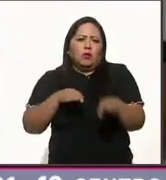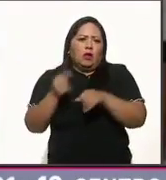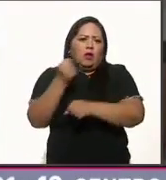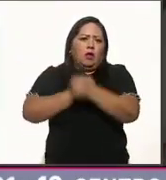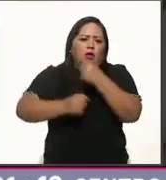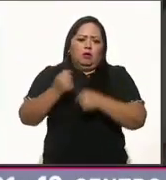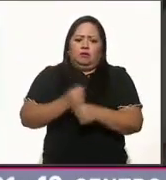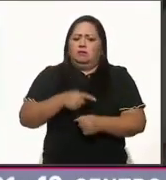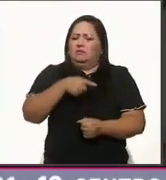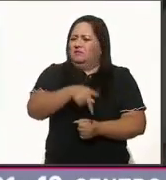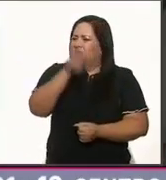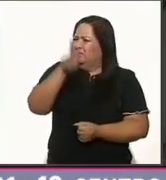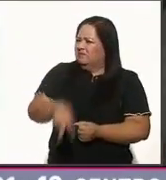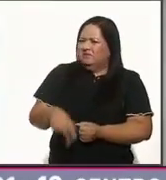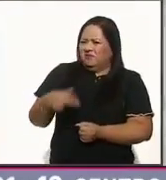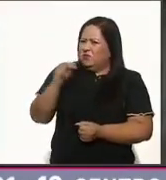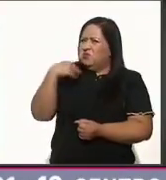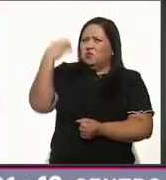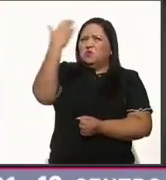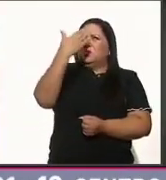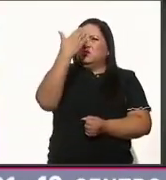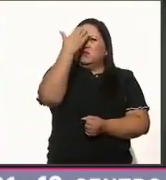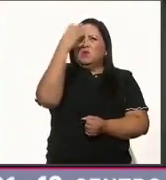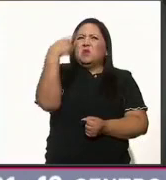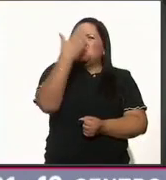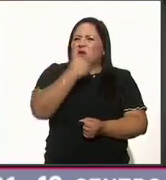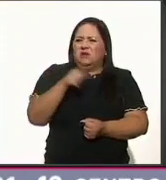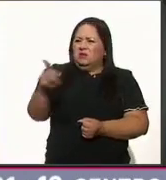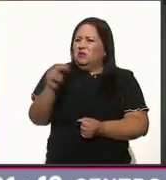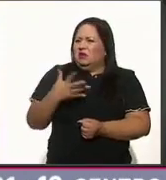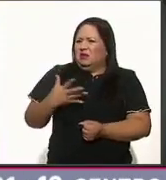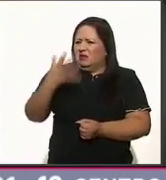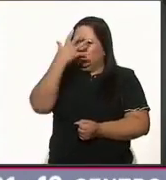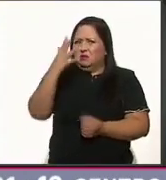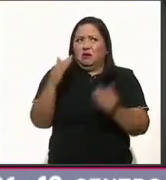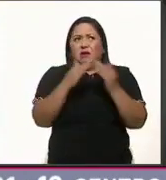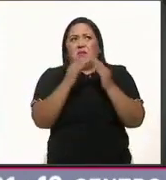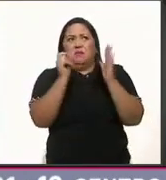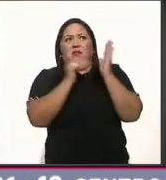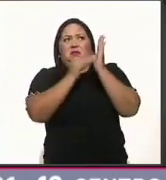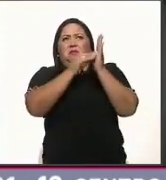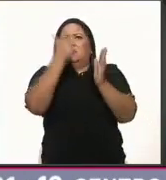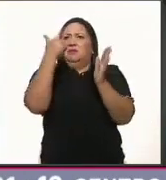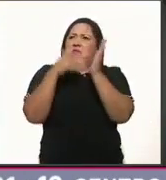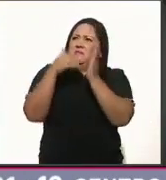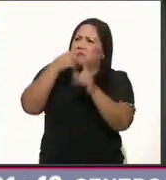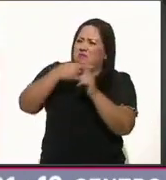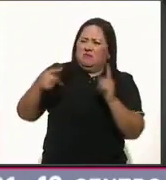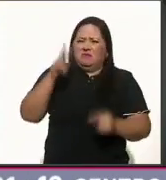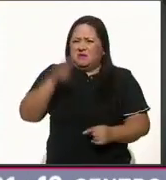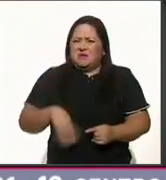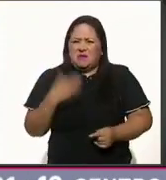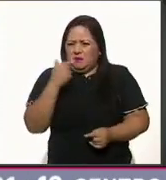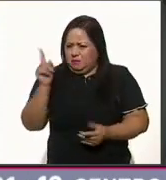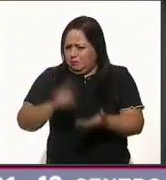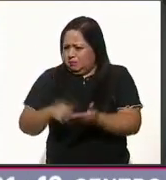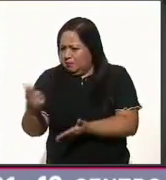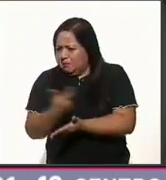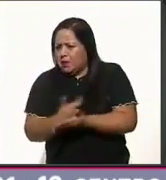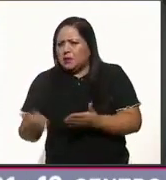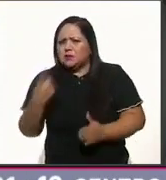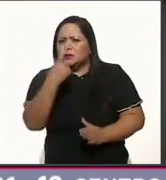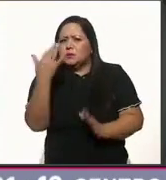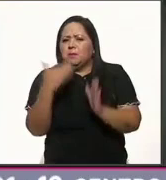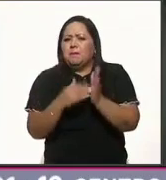conocido a gente cínica y a usted. No se hace una propiedad de 20 millones, ni 17 millones y medio, ni el restaurante, ni esas cosas, con un salario de 150